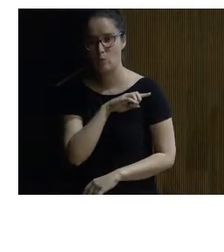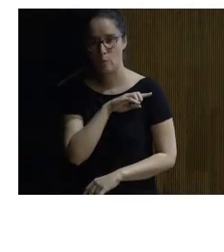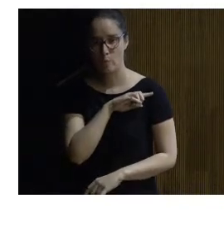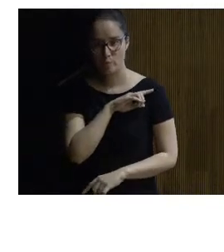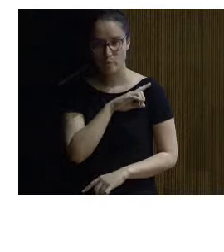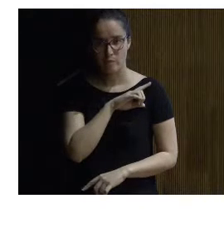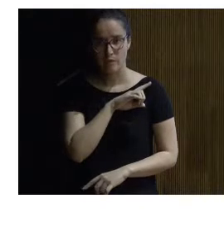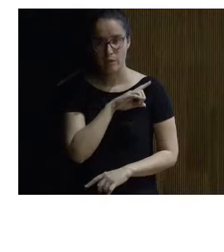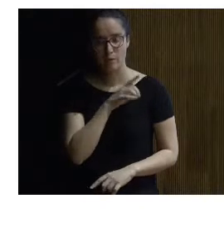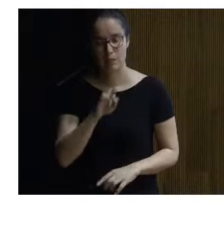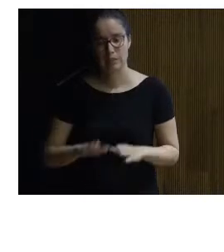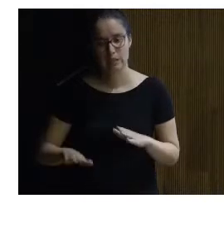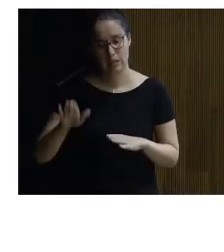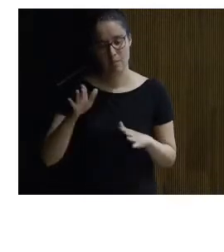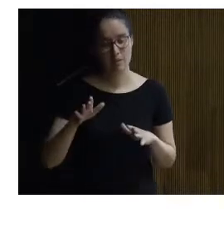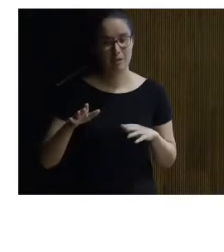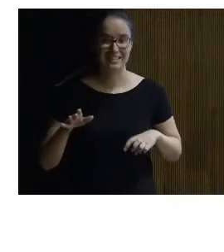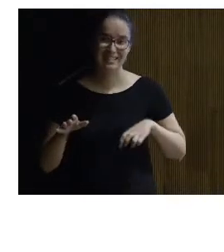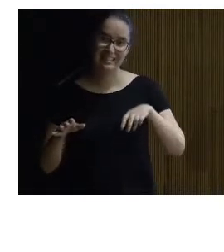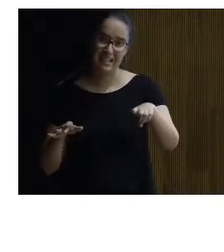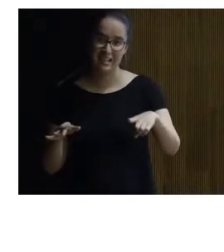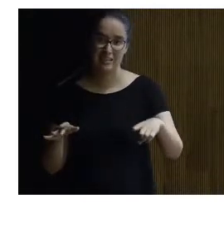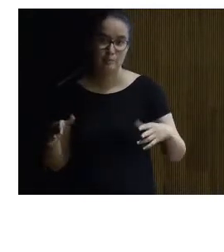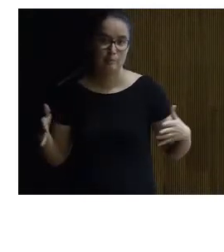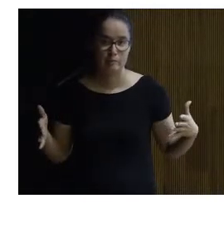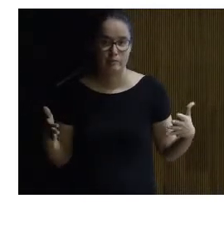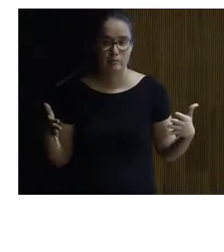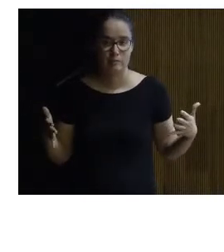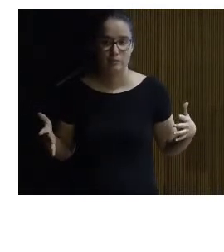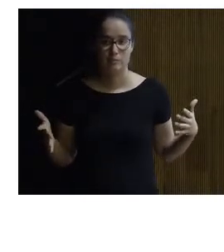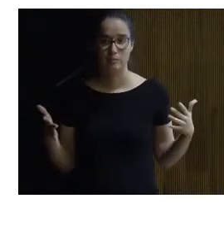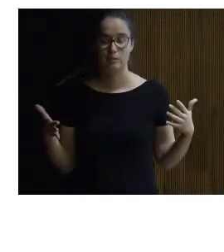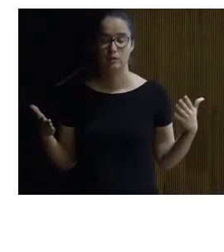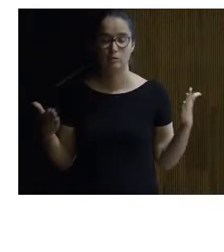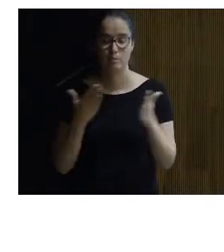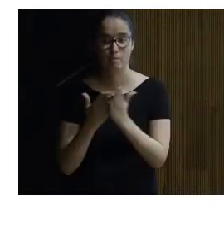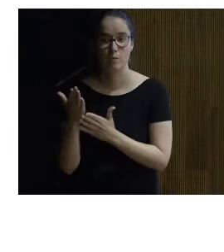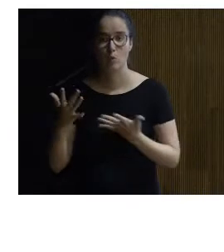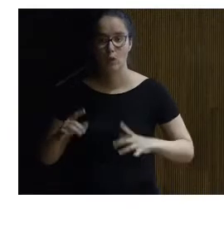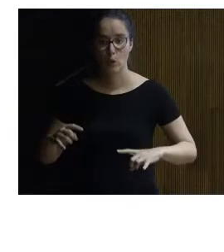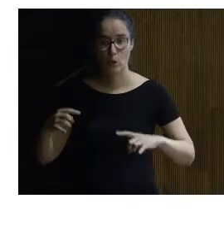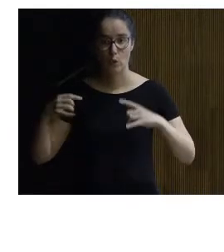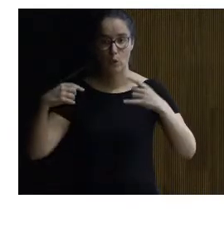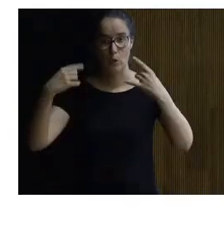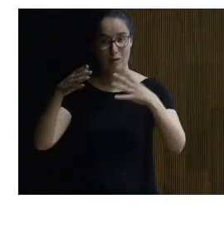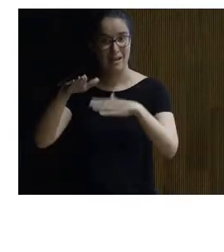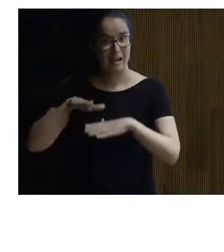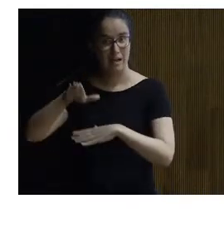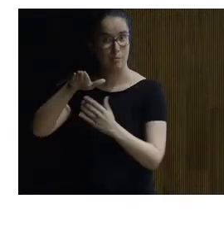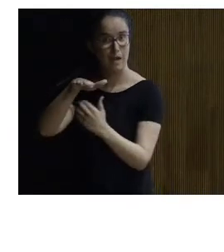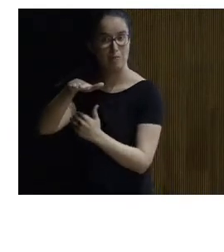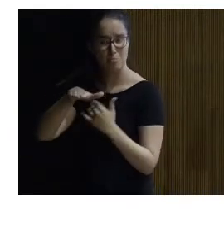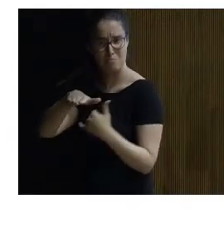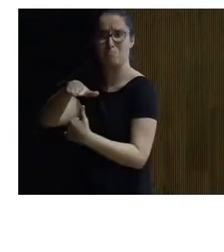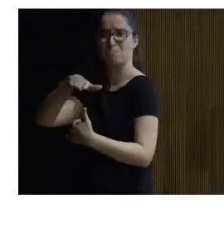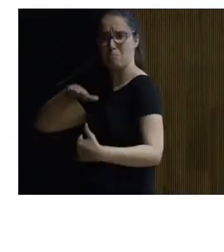realizaba a través de esa rampa y de esta escalera y bueno la única en este caso la opción es duplicar la longitud de esa rampa para que